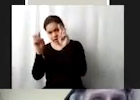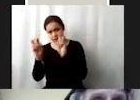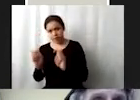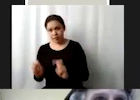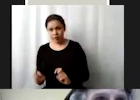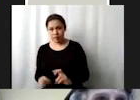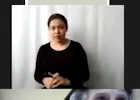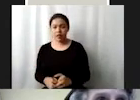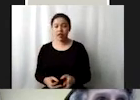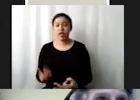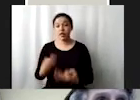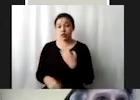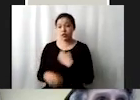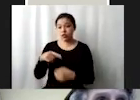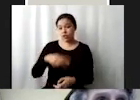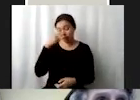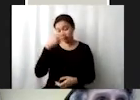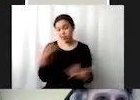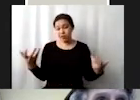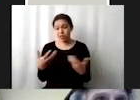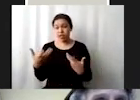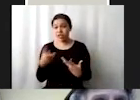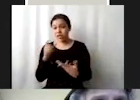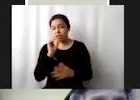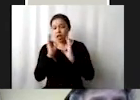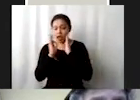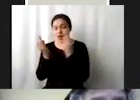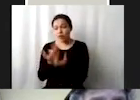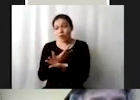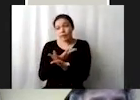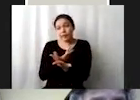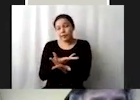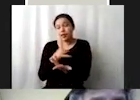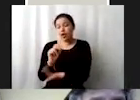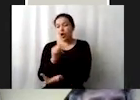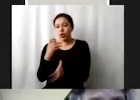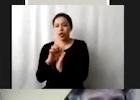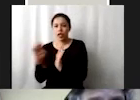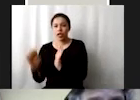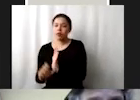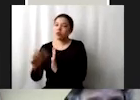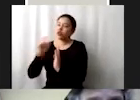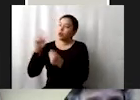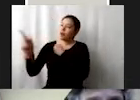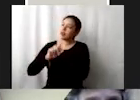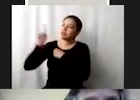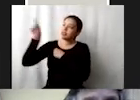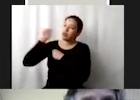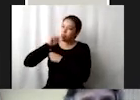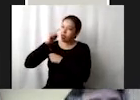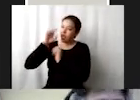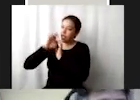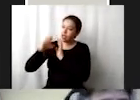todo se ha hecho en México de la manera como se esperaría no hay otros ejemplos que tenemos que tomar de otros lados pero que son